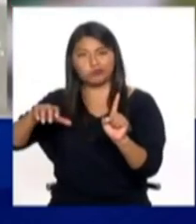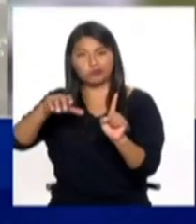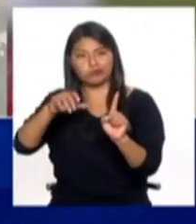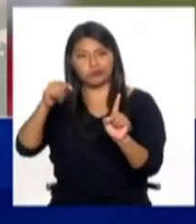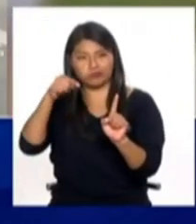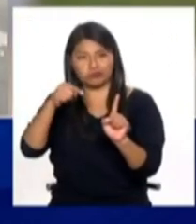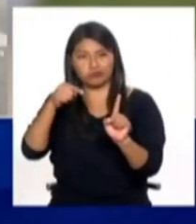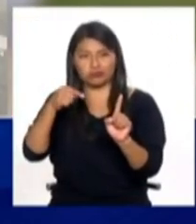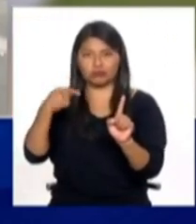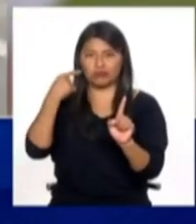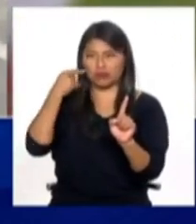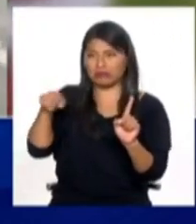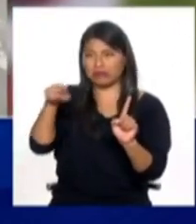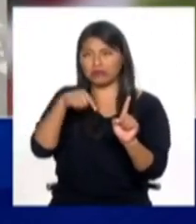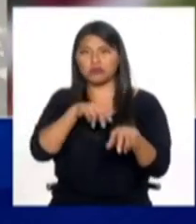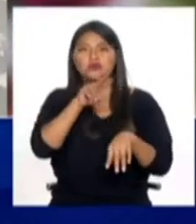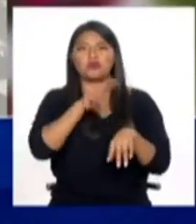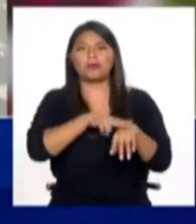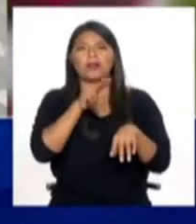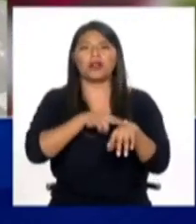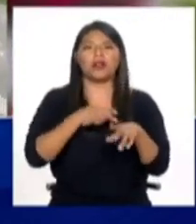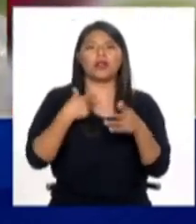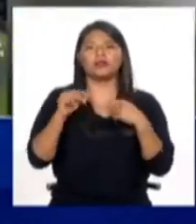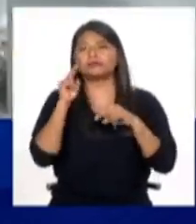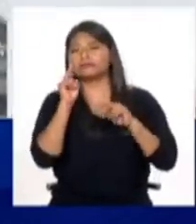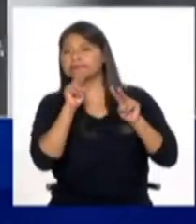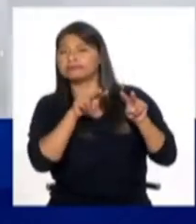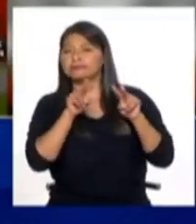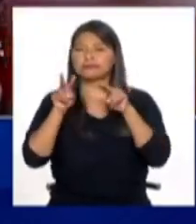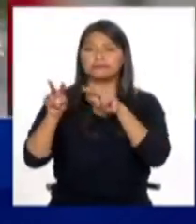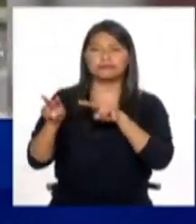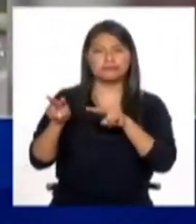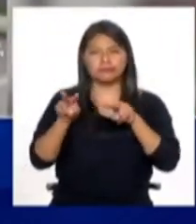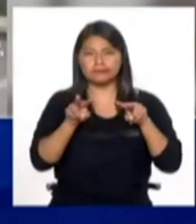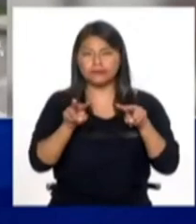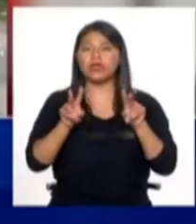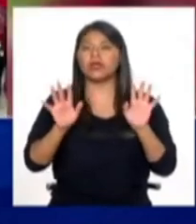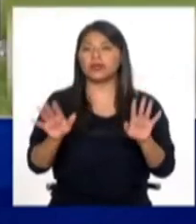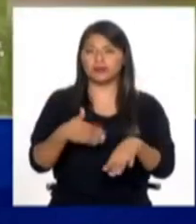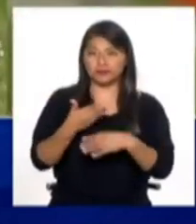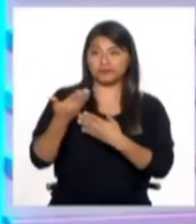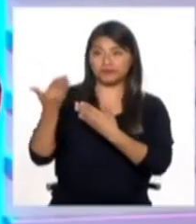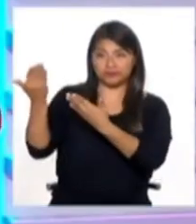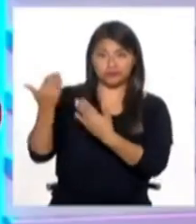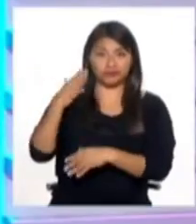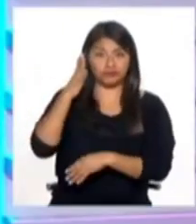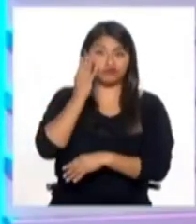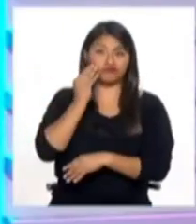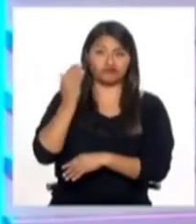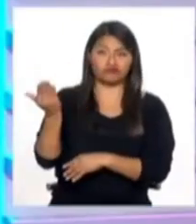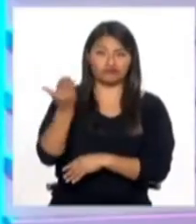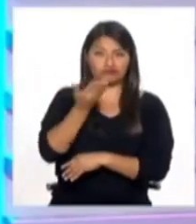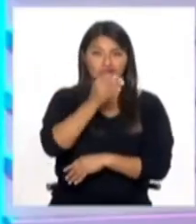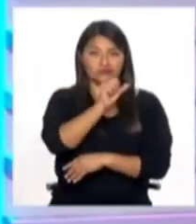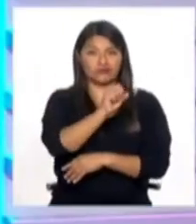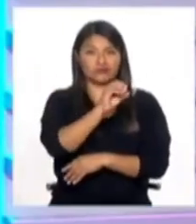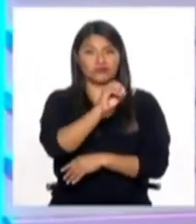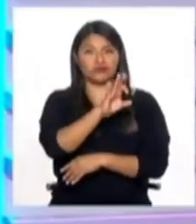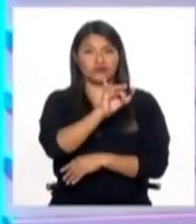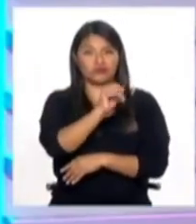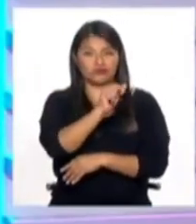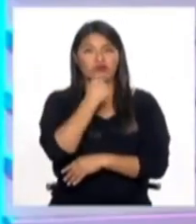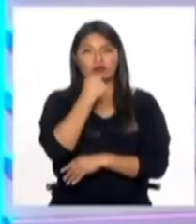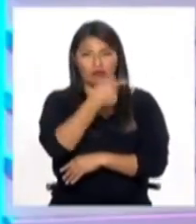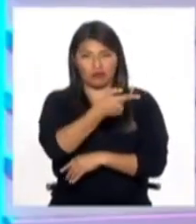nos hablan de que hemos normalizado cosas que no tendríamos que hacer. Así que hemos invitado a una experta en estos temas, a Sofía Carrillo, ella es